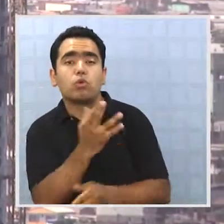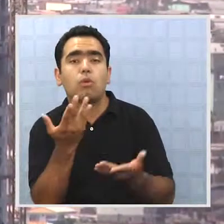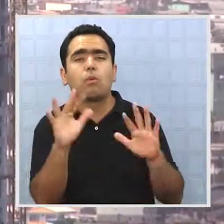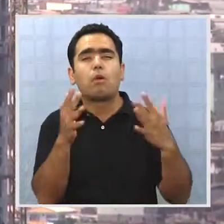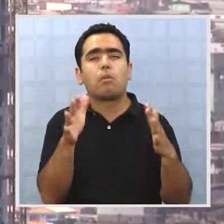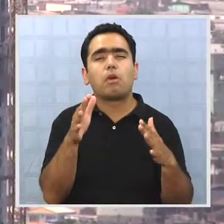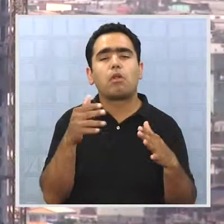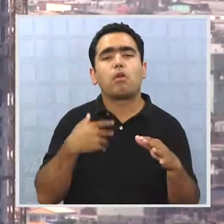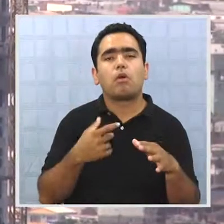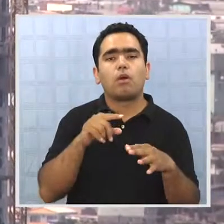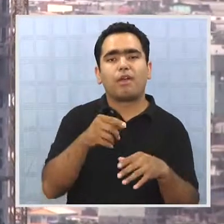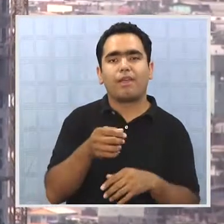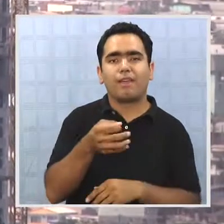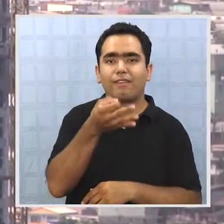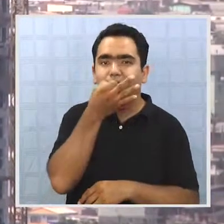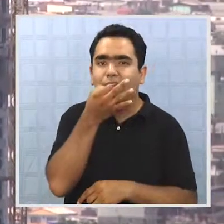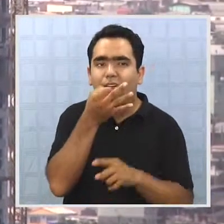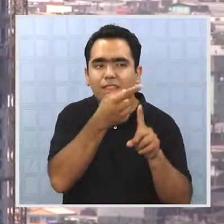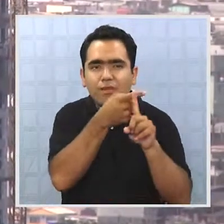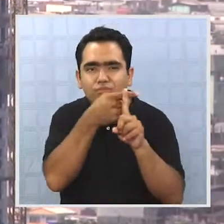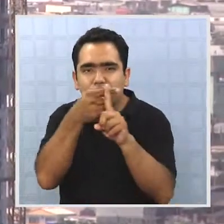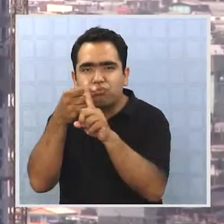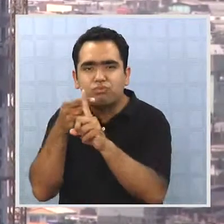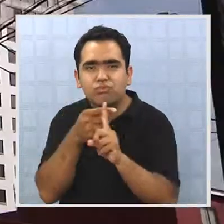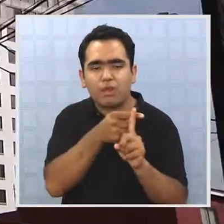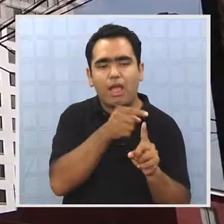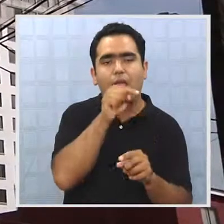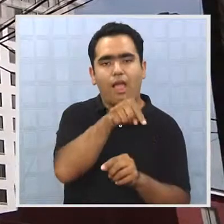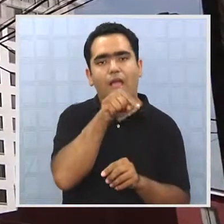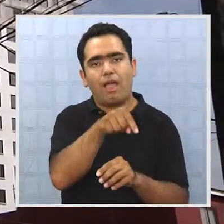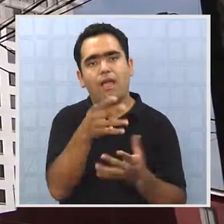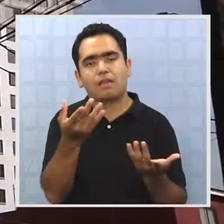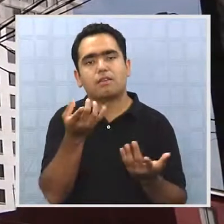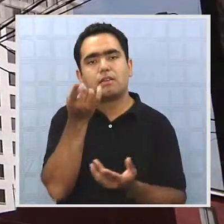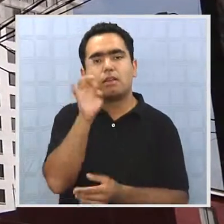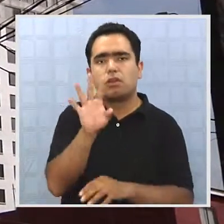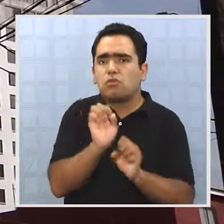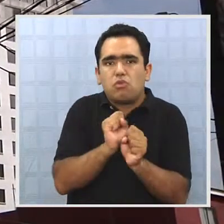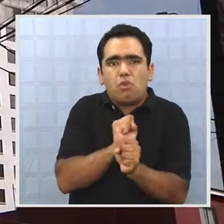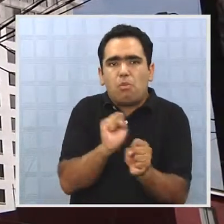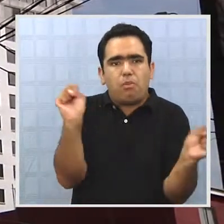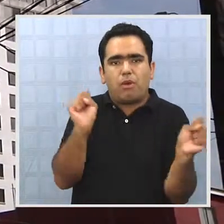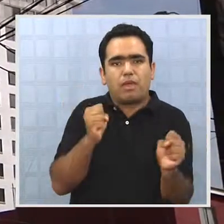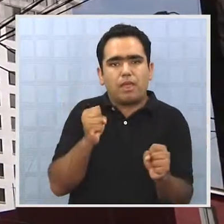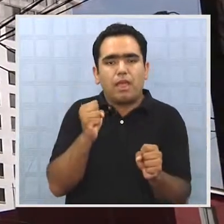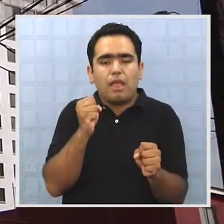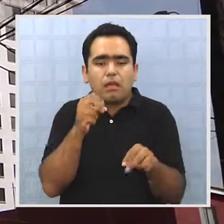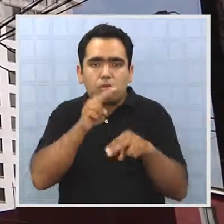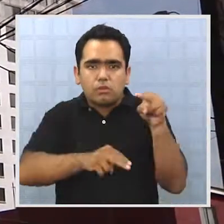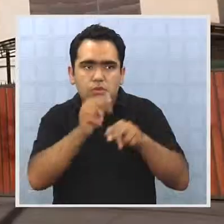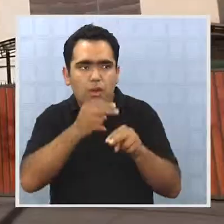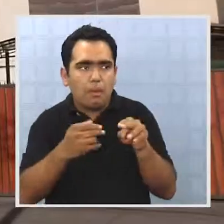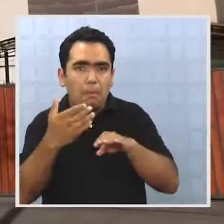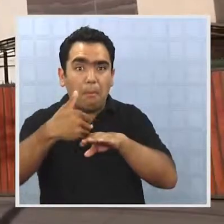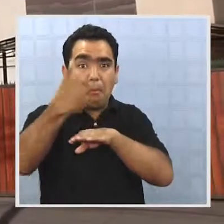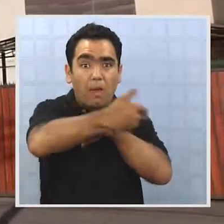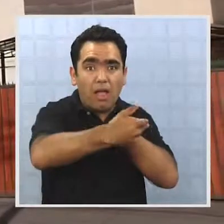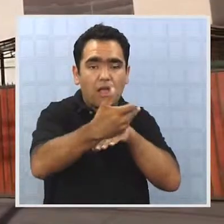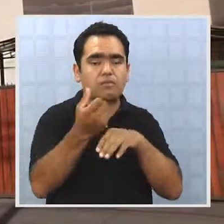a la altura de Monoparque del Sendero. Al estar ese límite restringido ahí, no poder construir nuevas cosas fuera de esa línea,